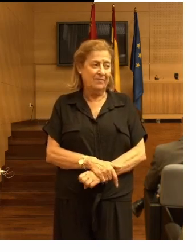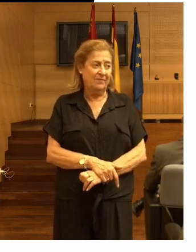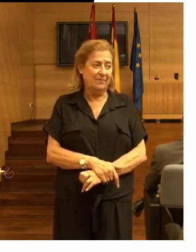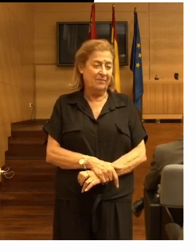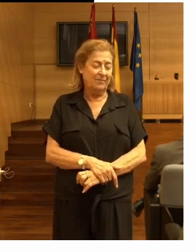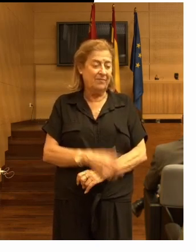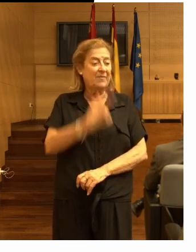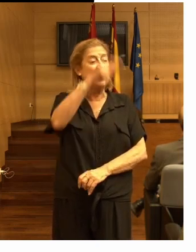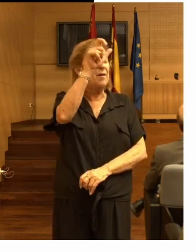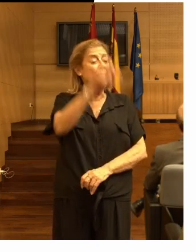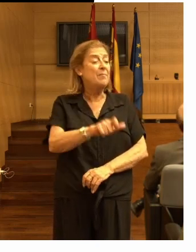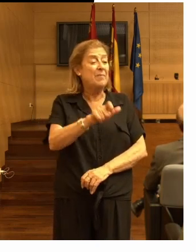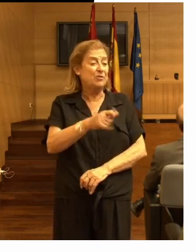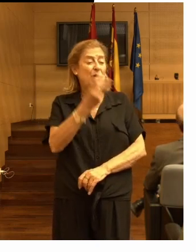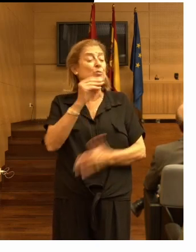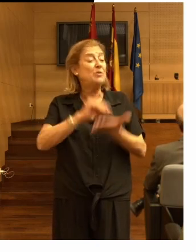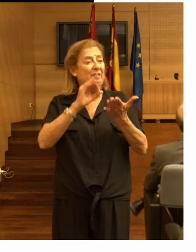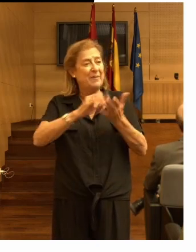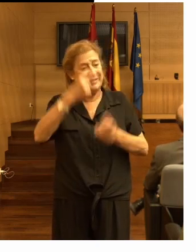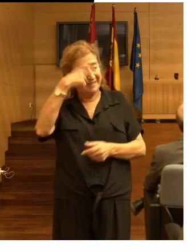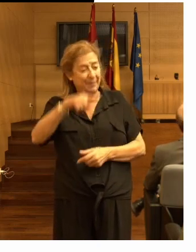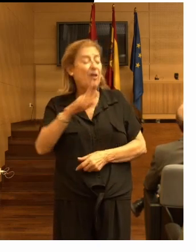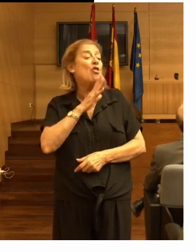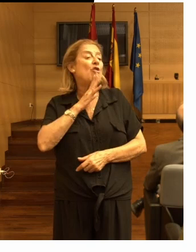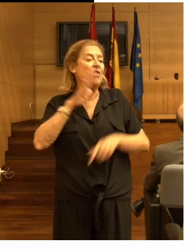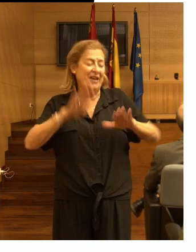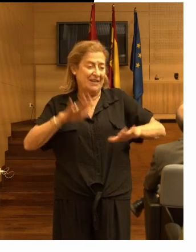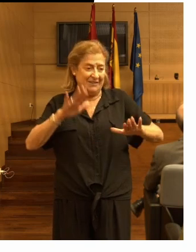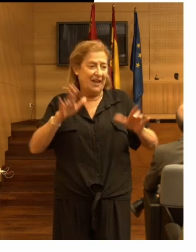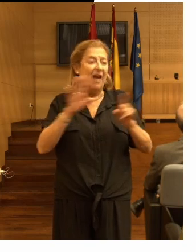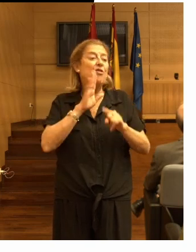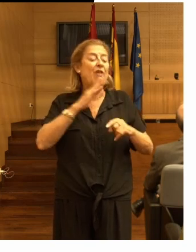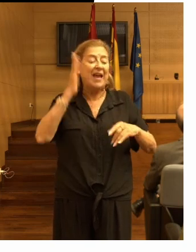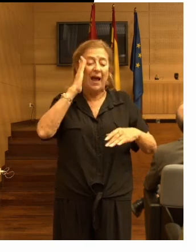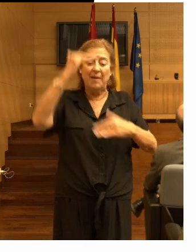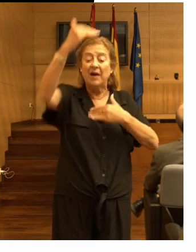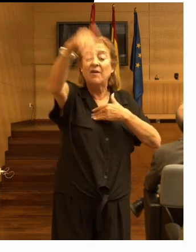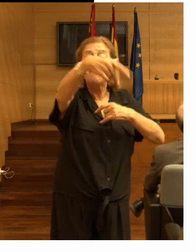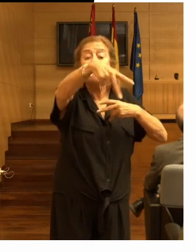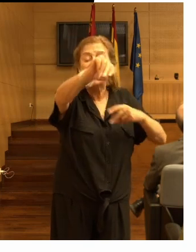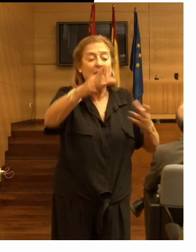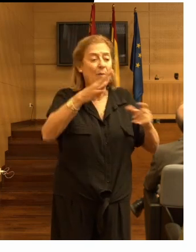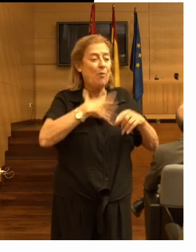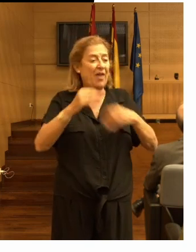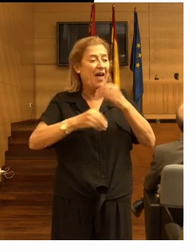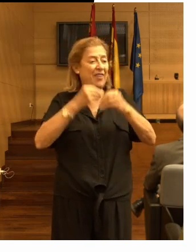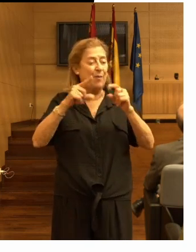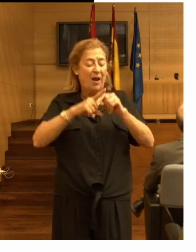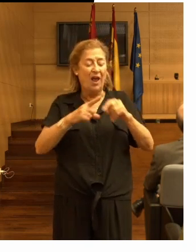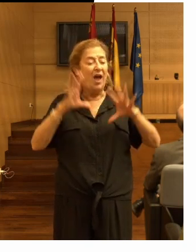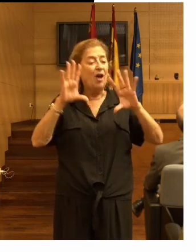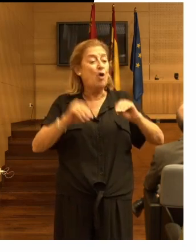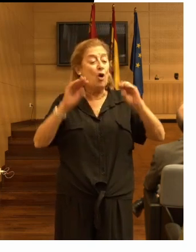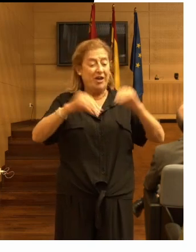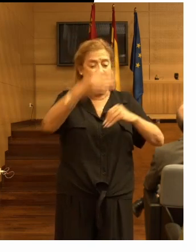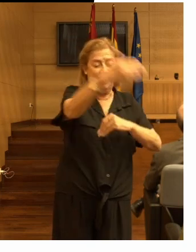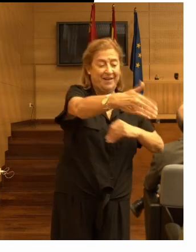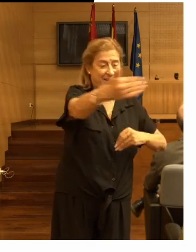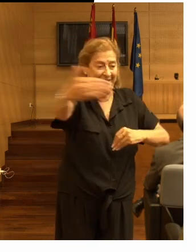la persona muchas veces tiene que saber dónde está dónde acaba la cama eso se puede hacer colocando cojines o